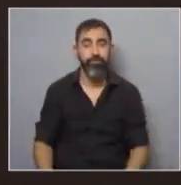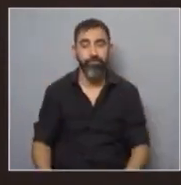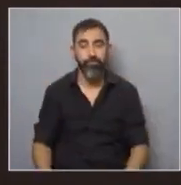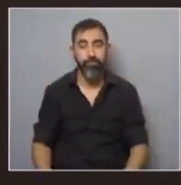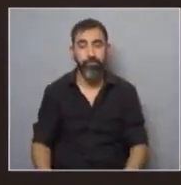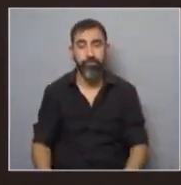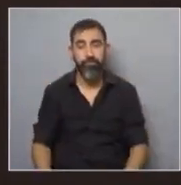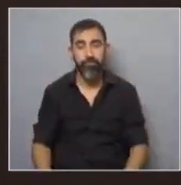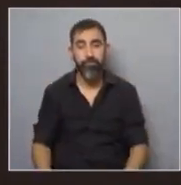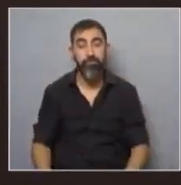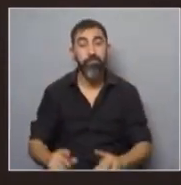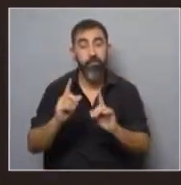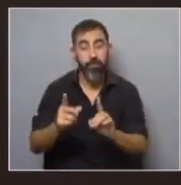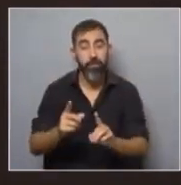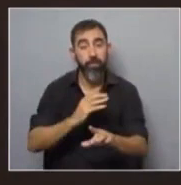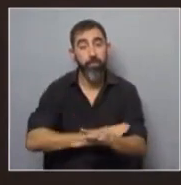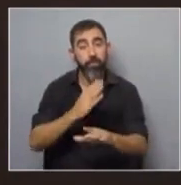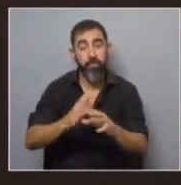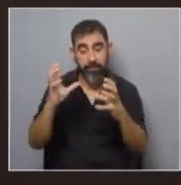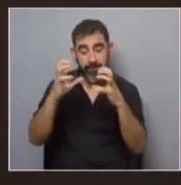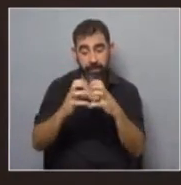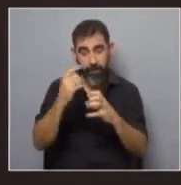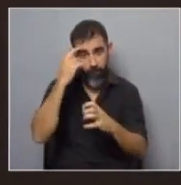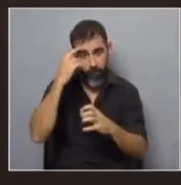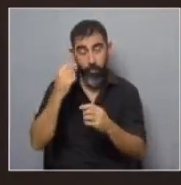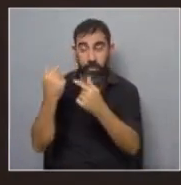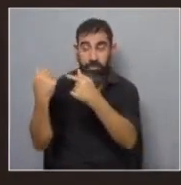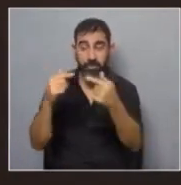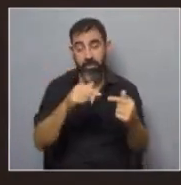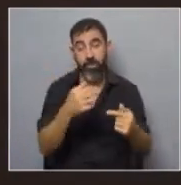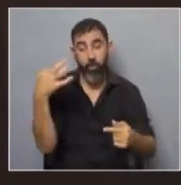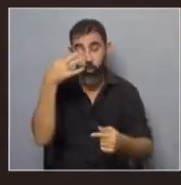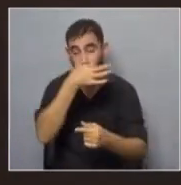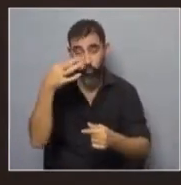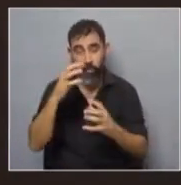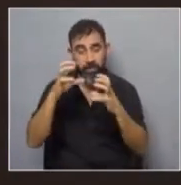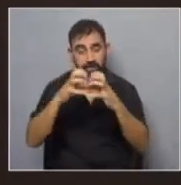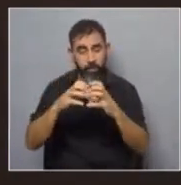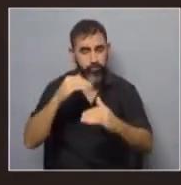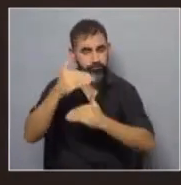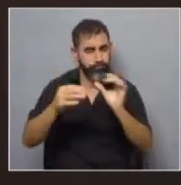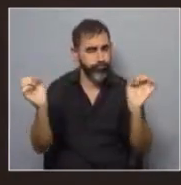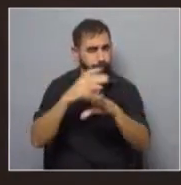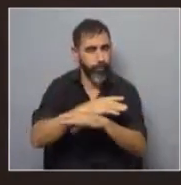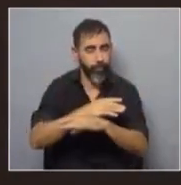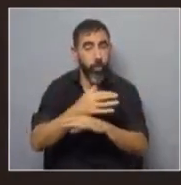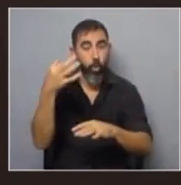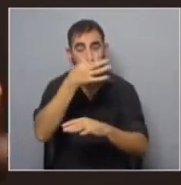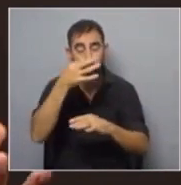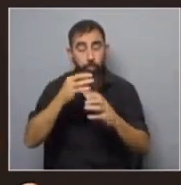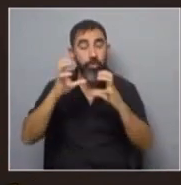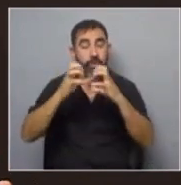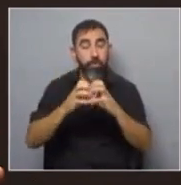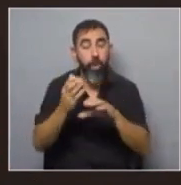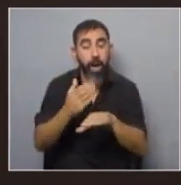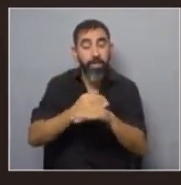solamente eso, sino que además va a impactar en tu cerebro hoy, porque no es lo mismo consumir con un cerebro ya desarrollado que consumir con un